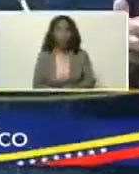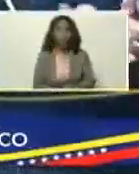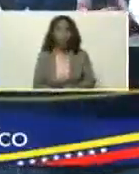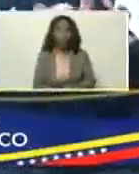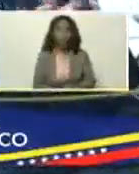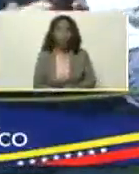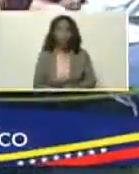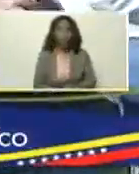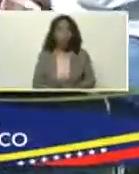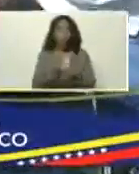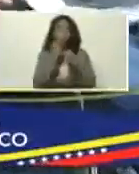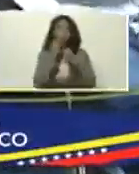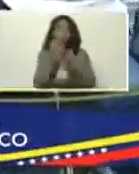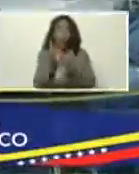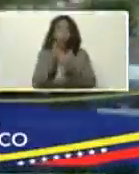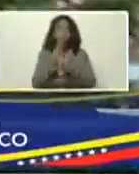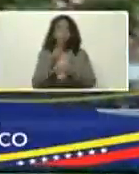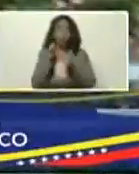muy buenos resultados,